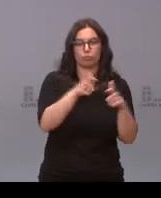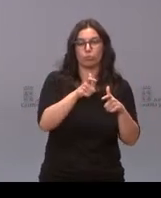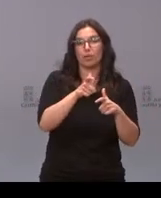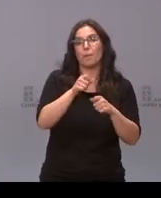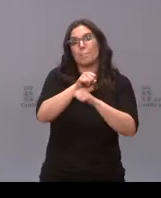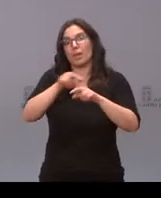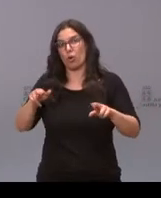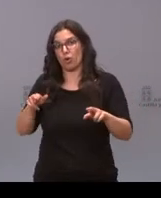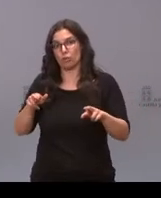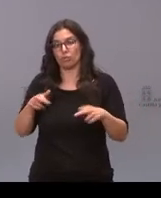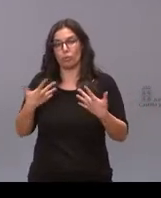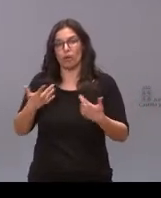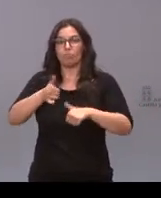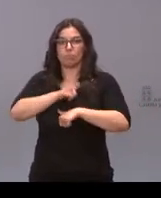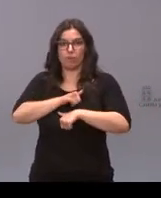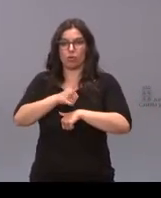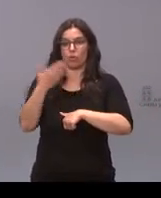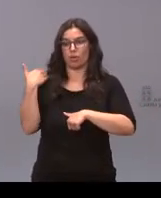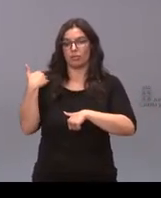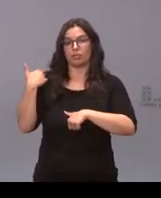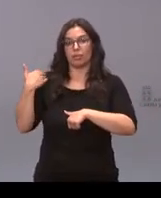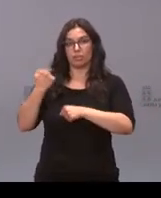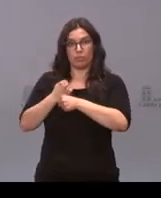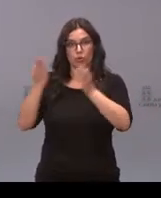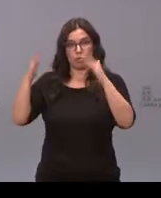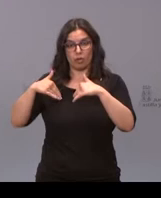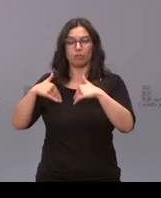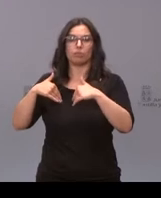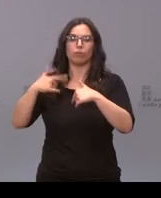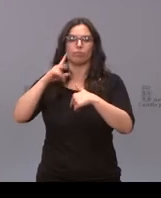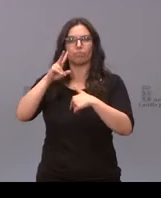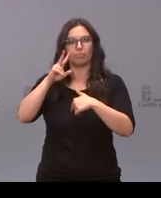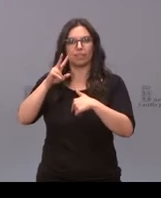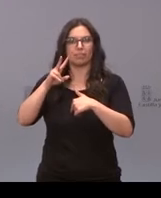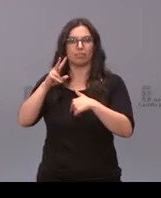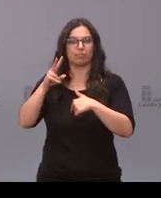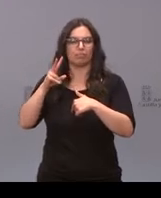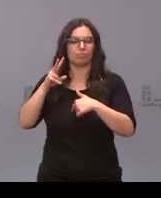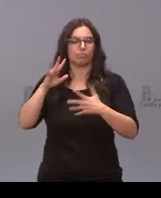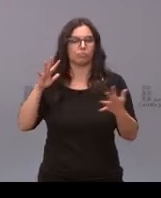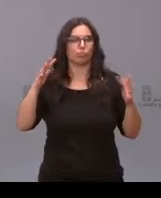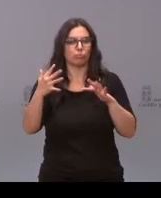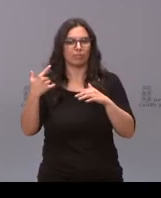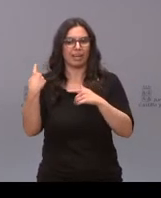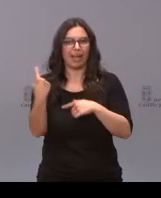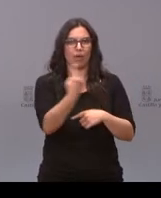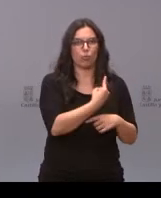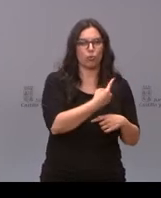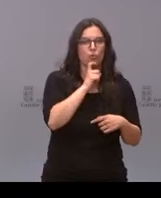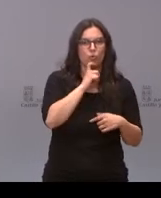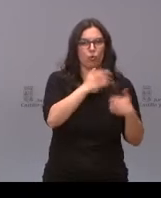sin empleo anterior y cómo ha ido evolucionando en todos estos sectores, insisto,